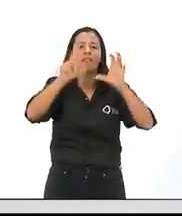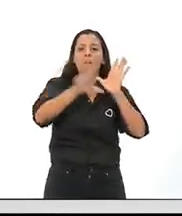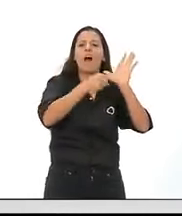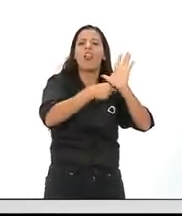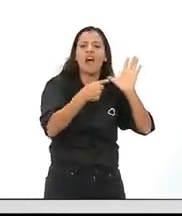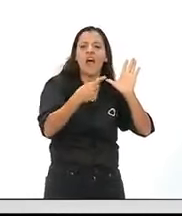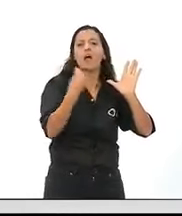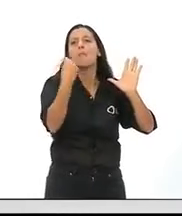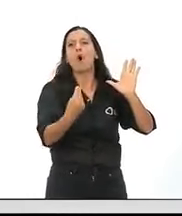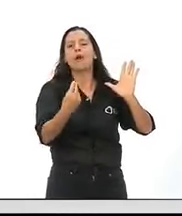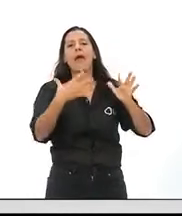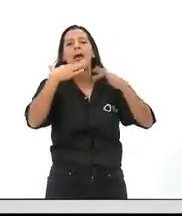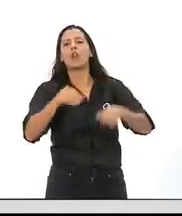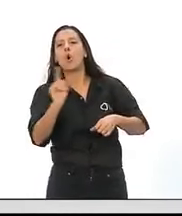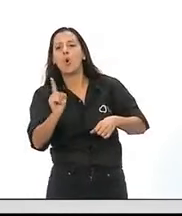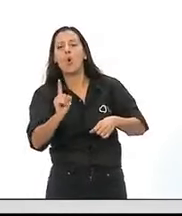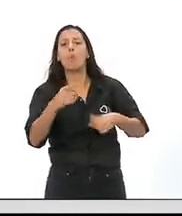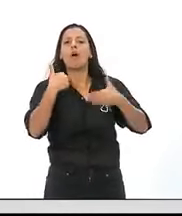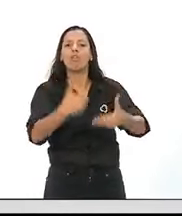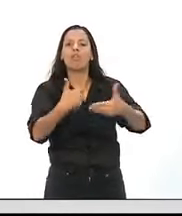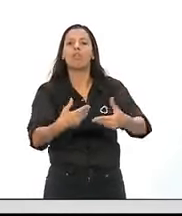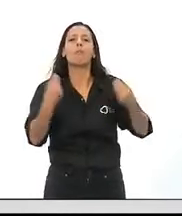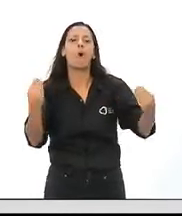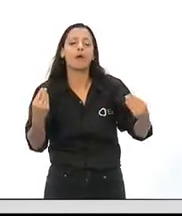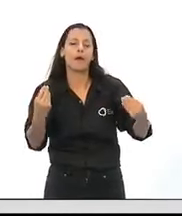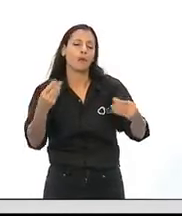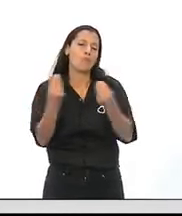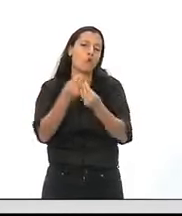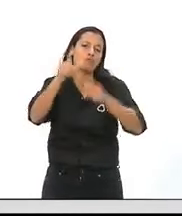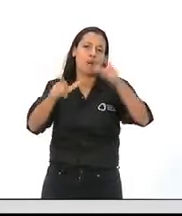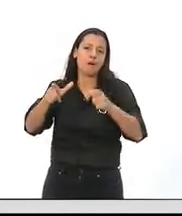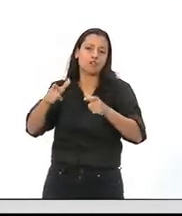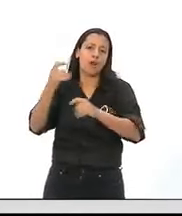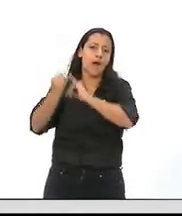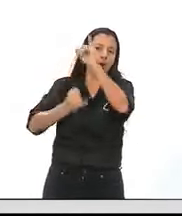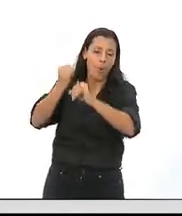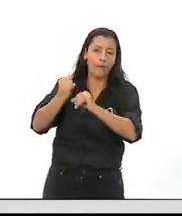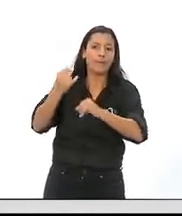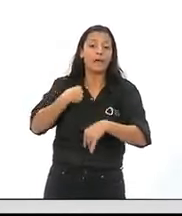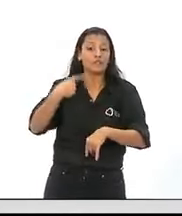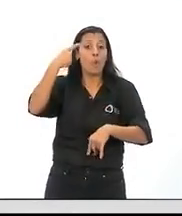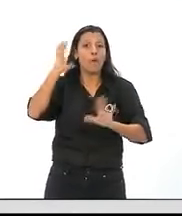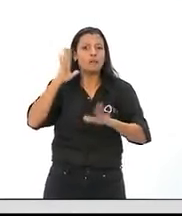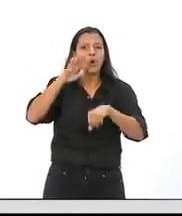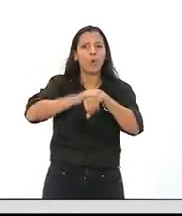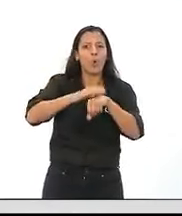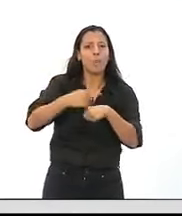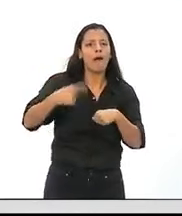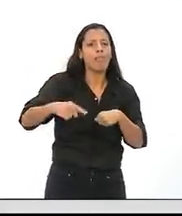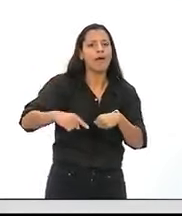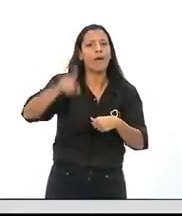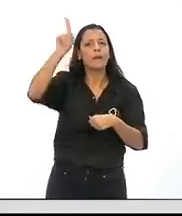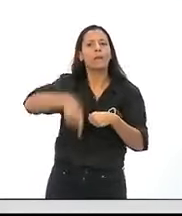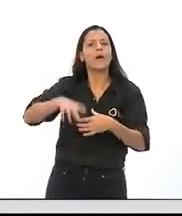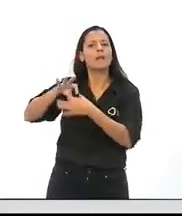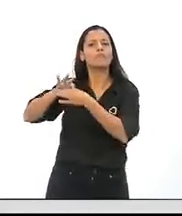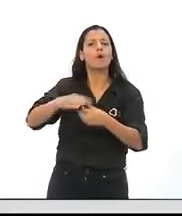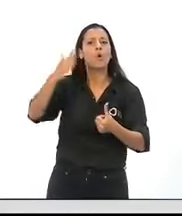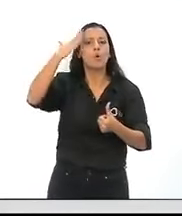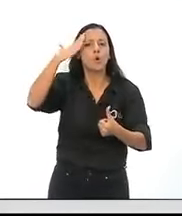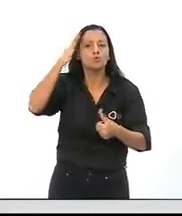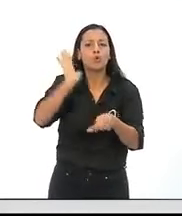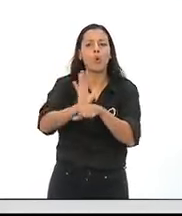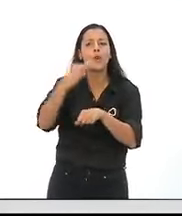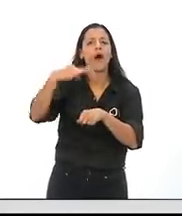tenemos y por qué tarda en cumplir, si para mí es eso, hay una construcción subjetiva, cultural, hecha sobre nosotros, que